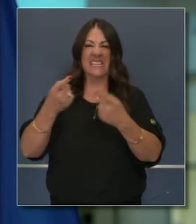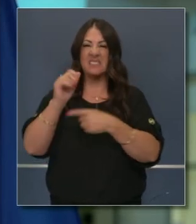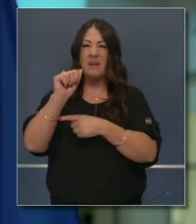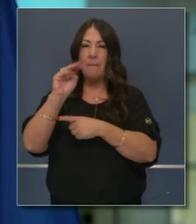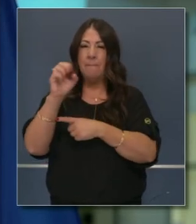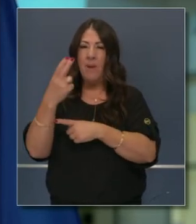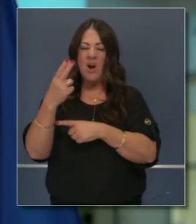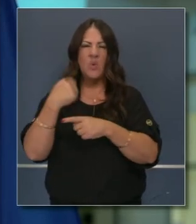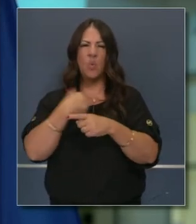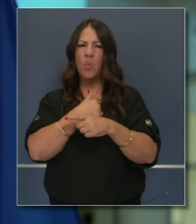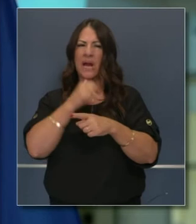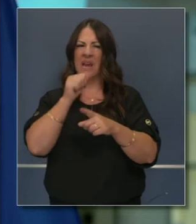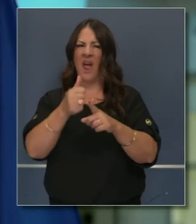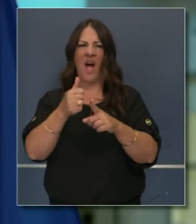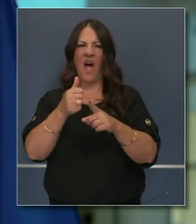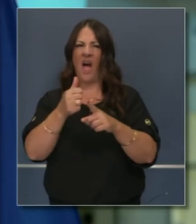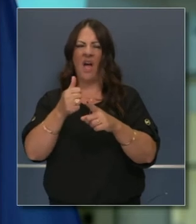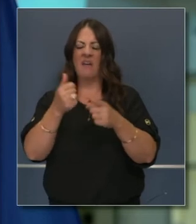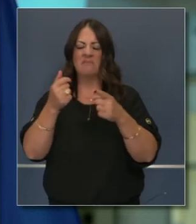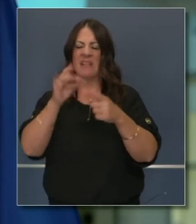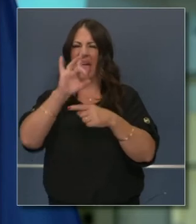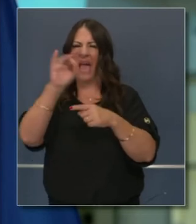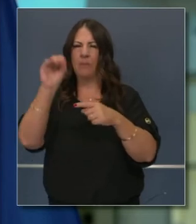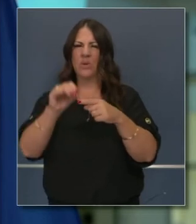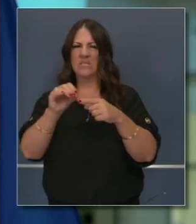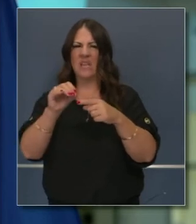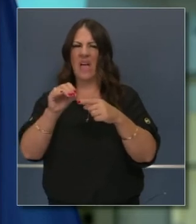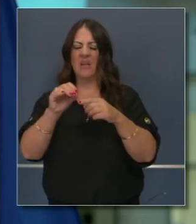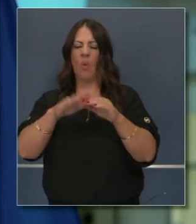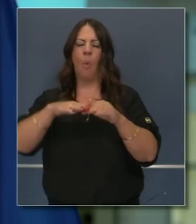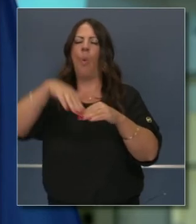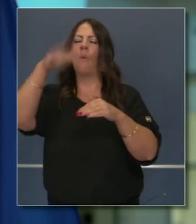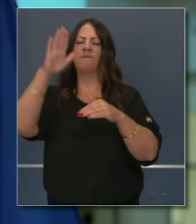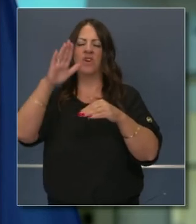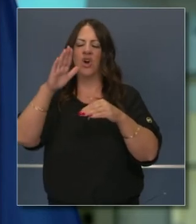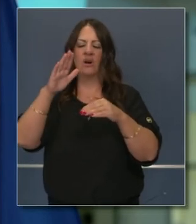con la positividad a través de 14 días, es importante este punto.